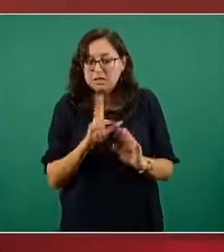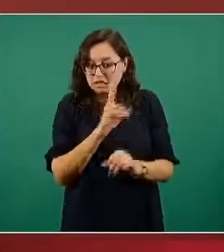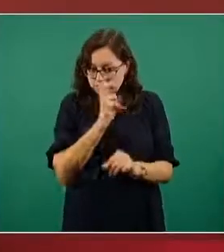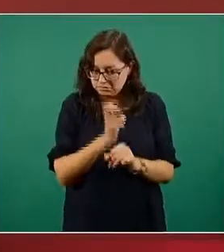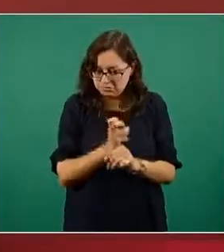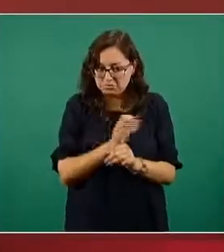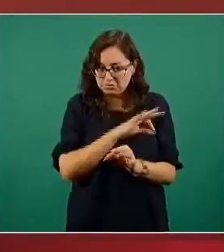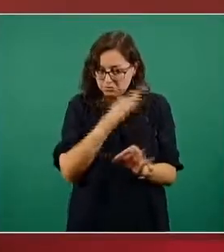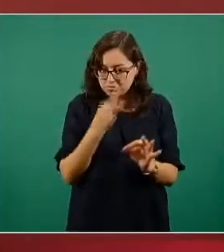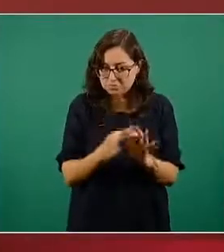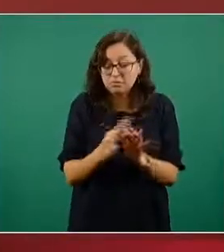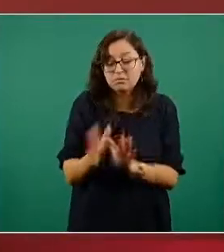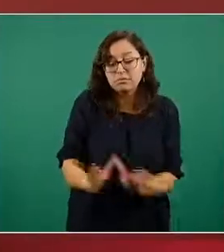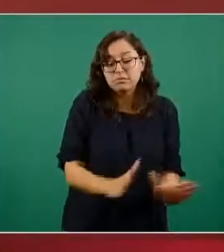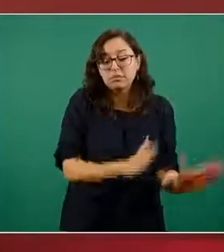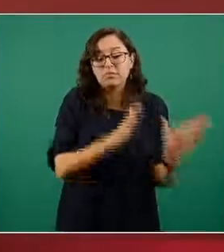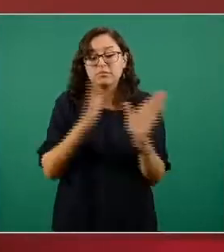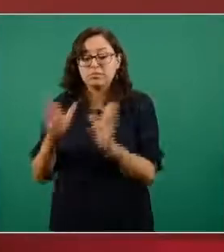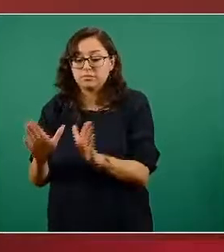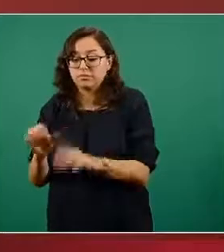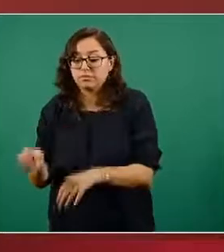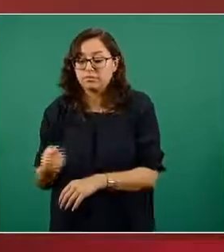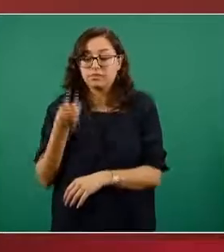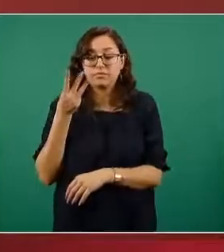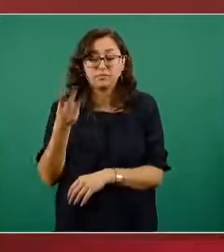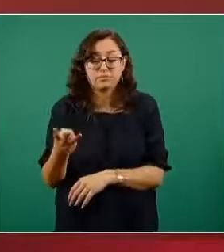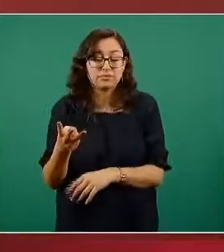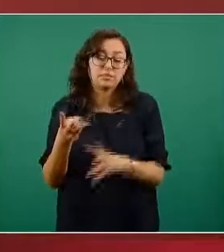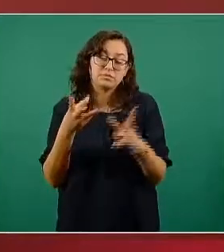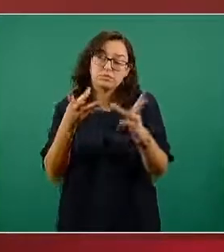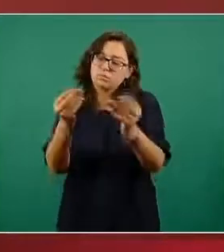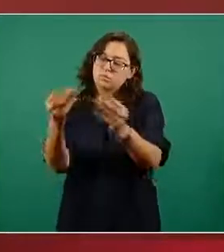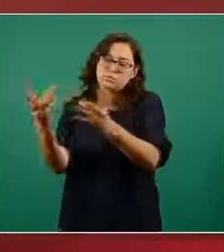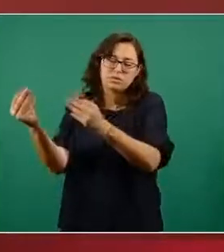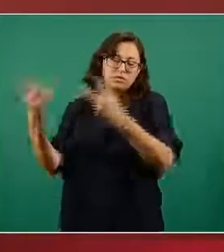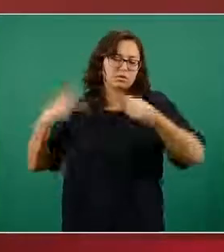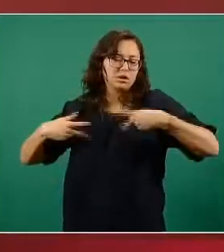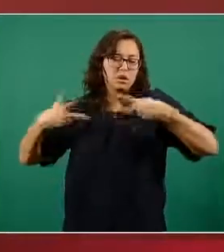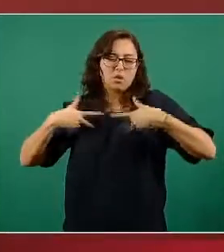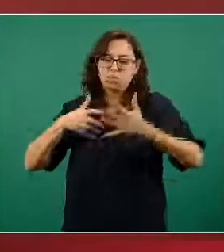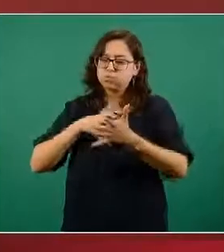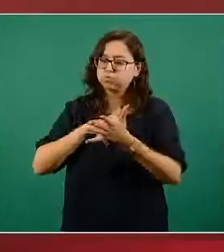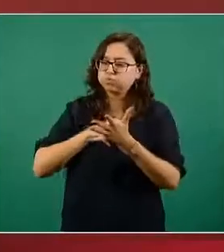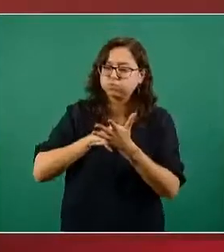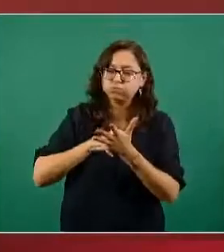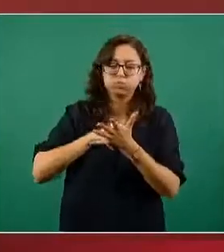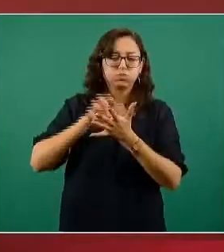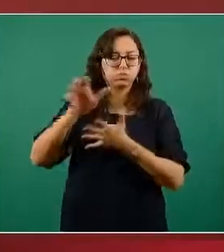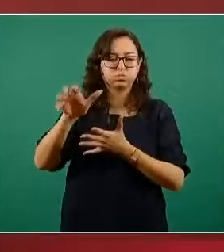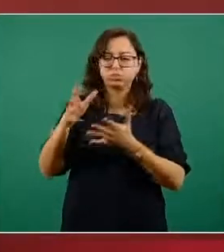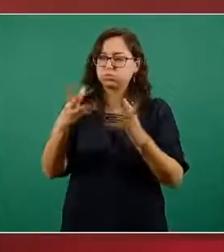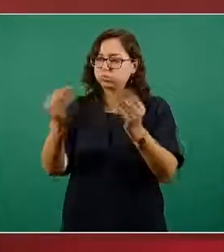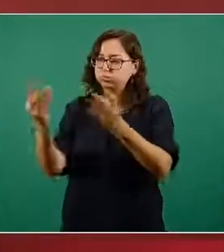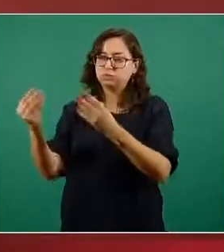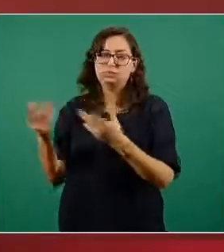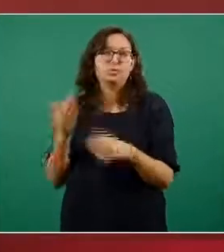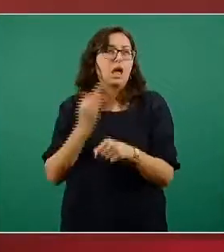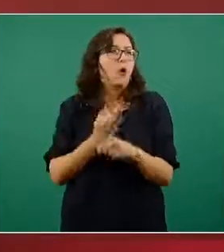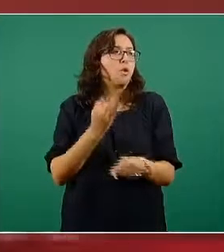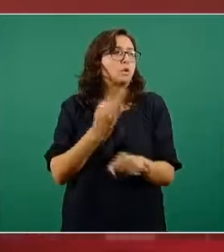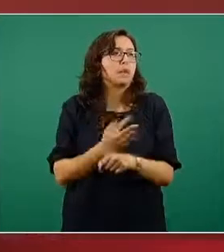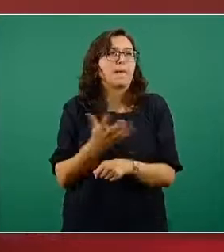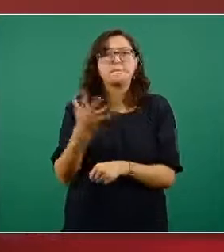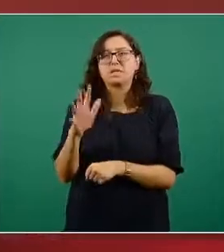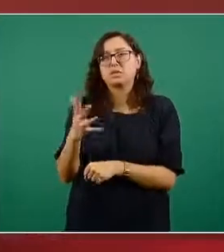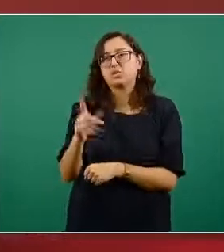ya se pasa a la fase 3 en esta participan decenas de miles de personas ahorita de las distintas vacunas hay un